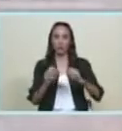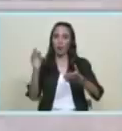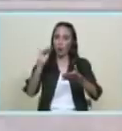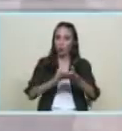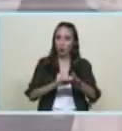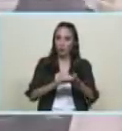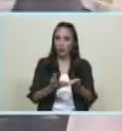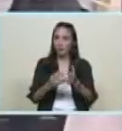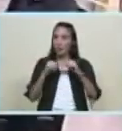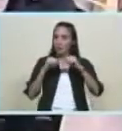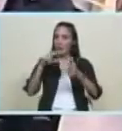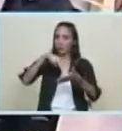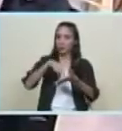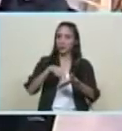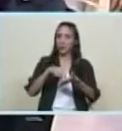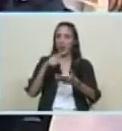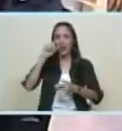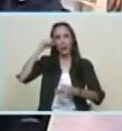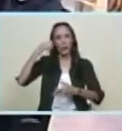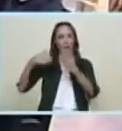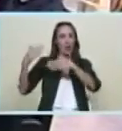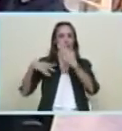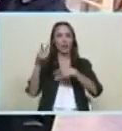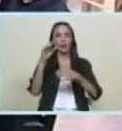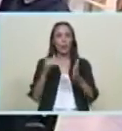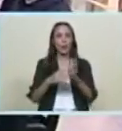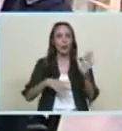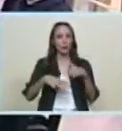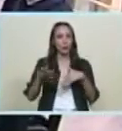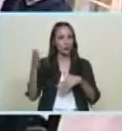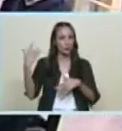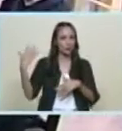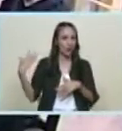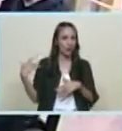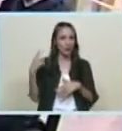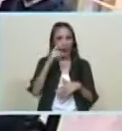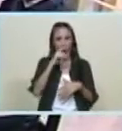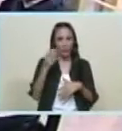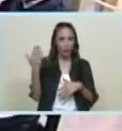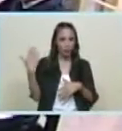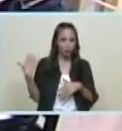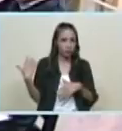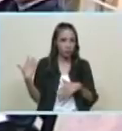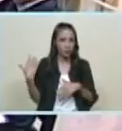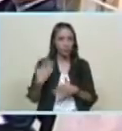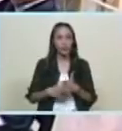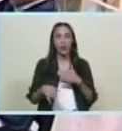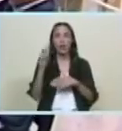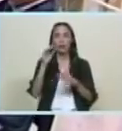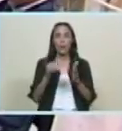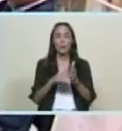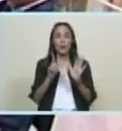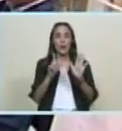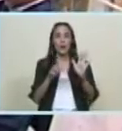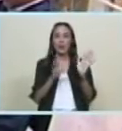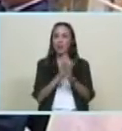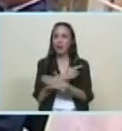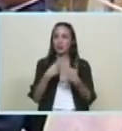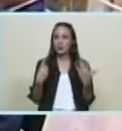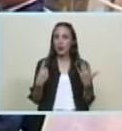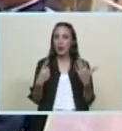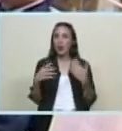recuerden ustedes los carnavales 2014 ¿se acuerdan? recuerden los carnavales 2016 que acababan de ganar las elecciones